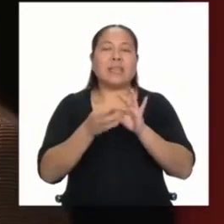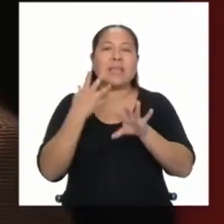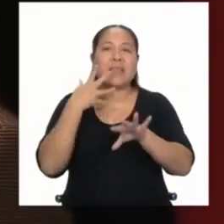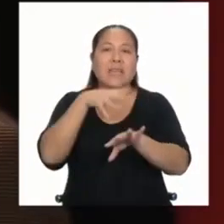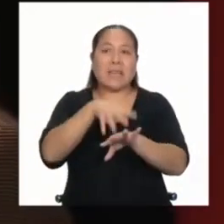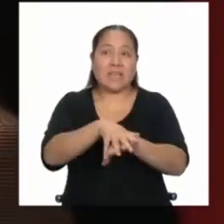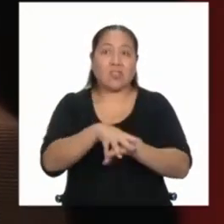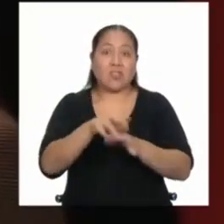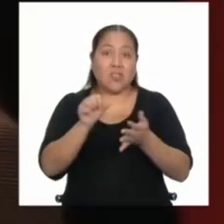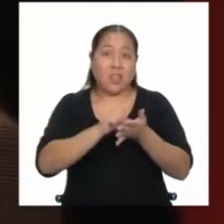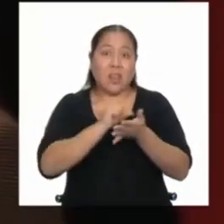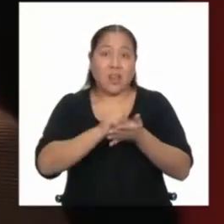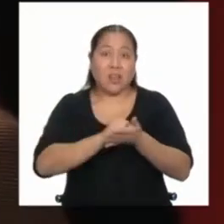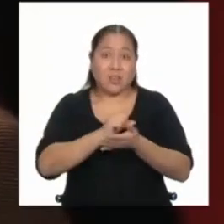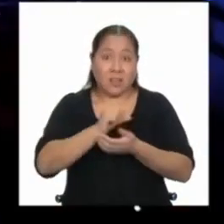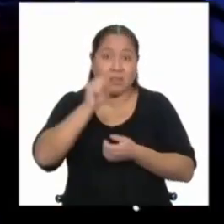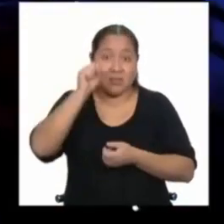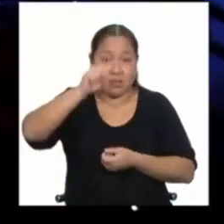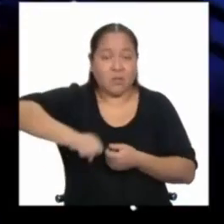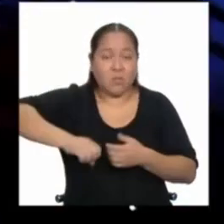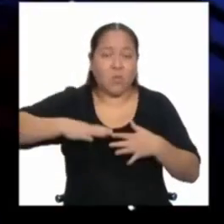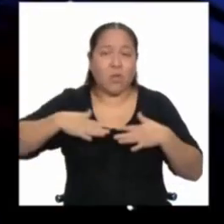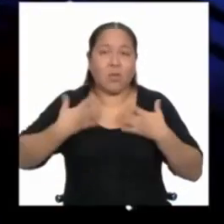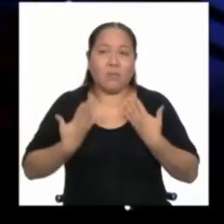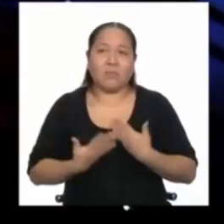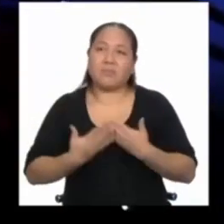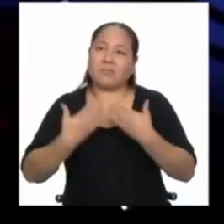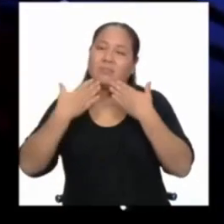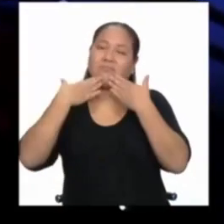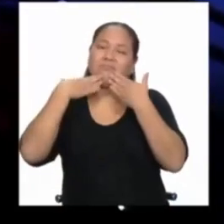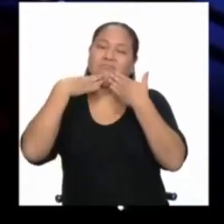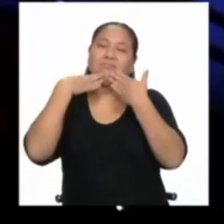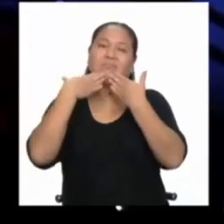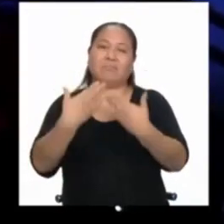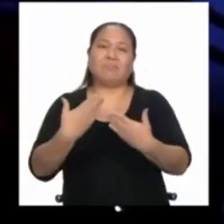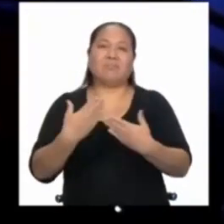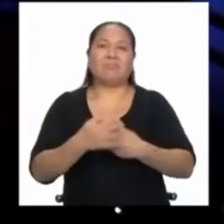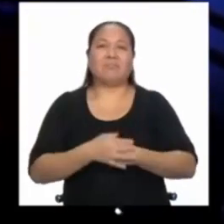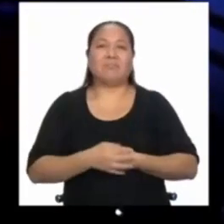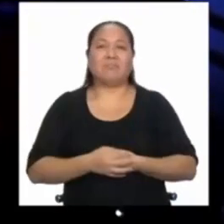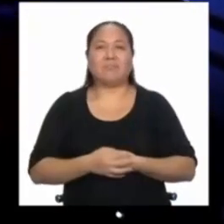Yo creo que sí podemos. Muchísimas gracias.